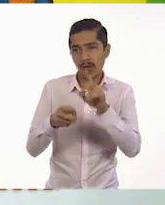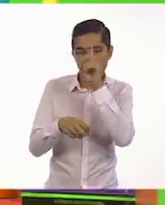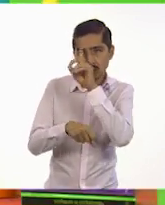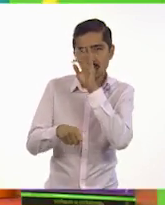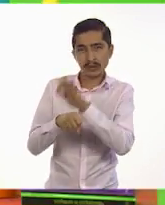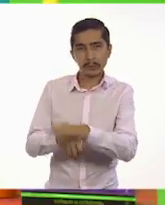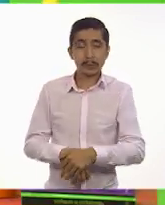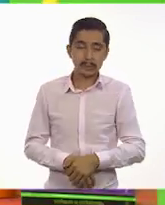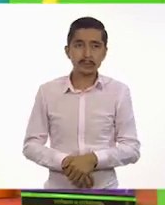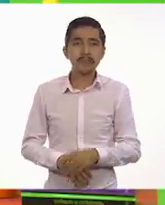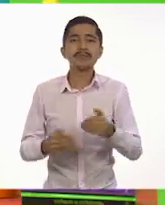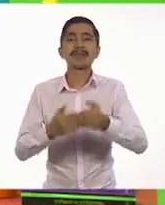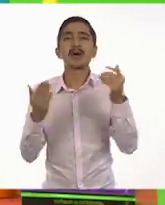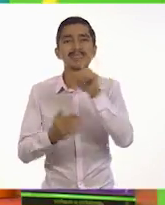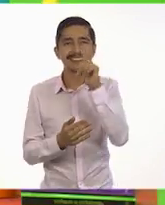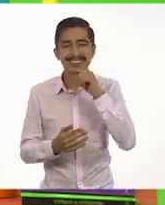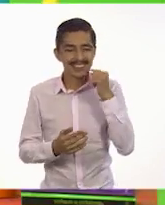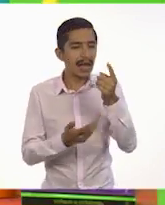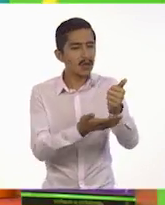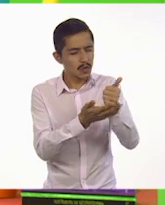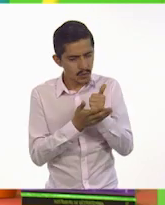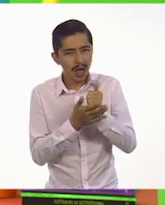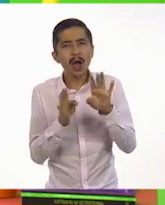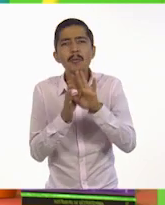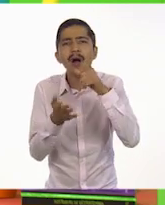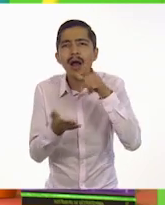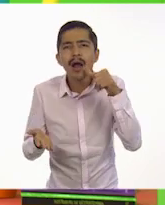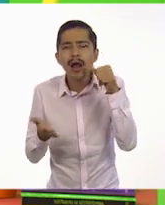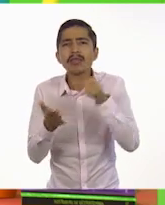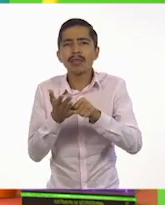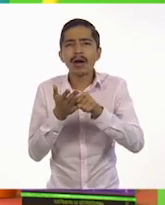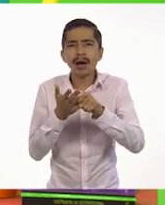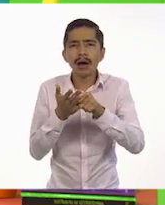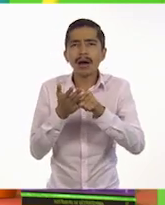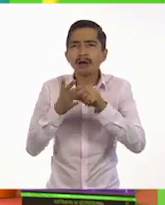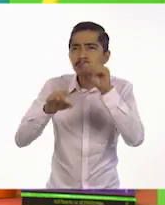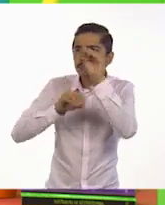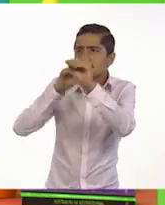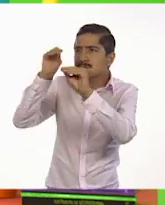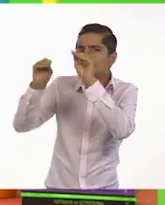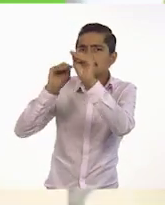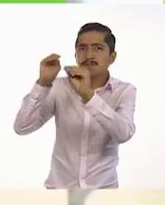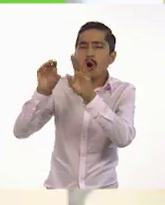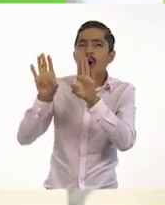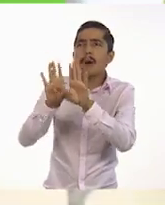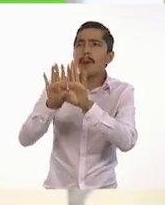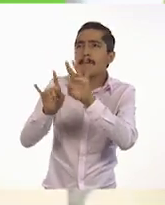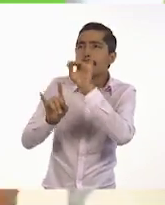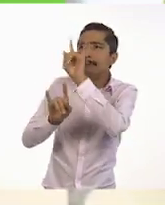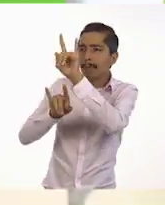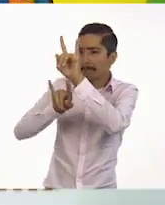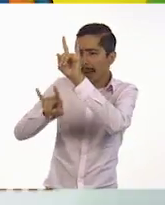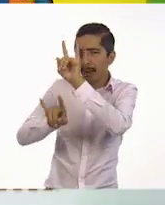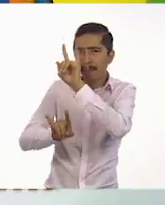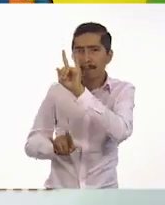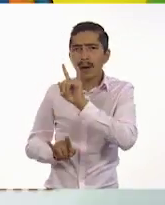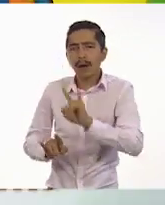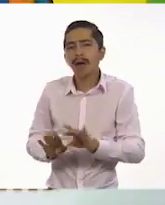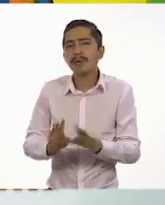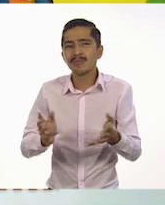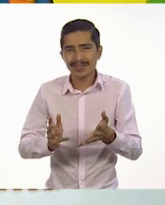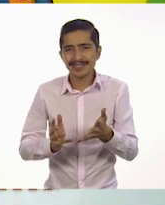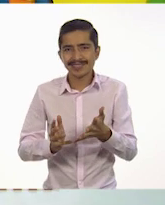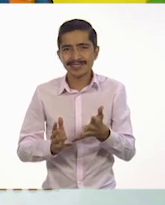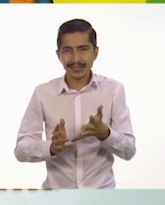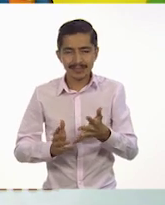Ahora, Sohar, ayúdame a acomodar las partes de la carta en el pizarro para descubrir el mensaje. Sí, vamos a acomodarlas. ver.